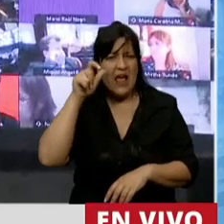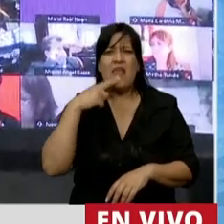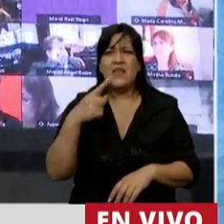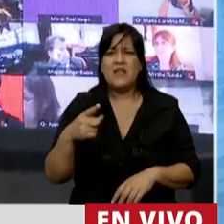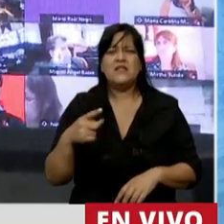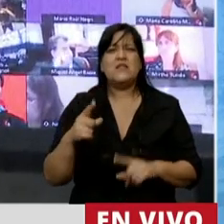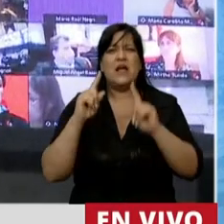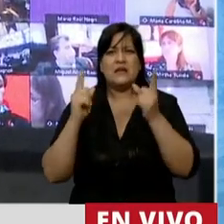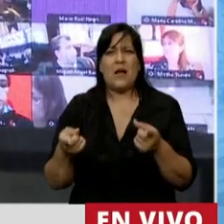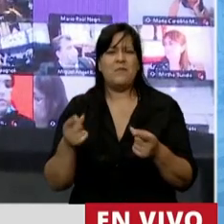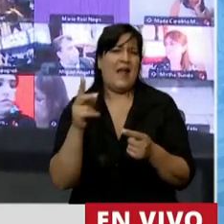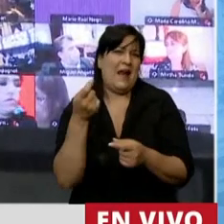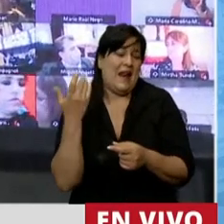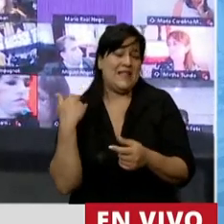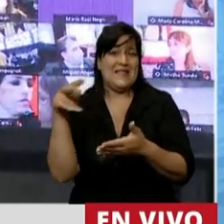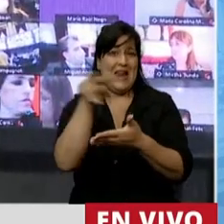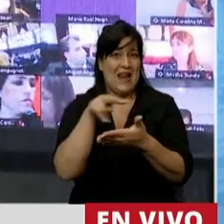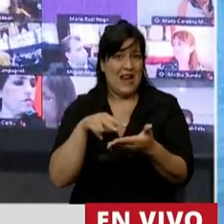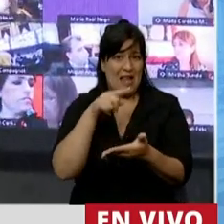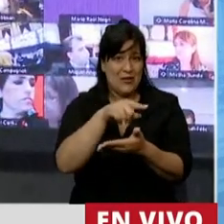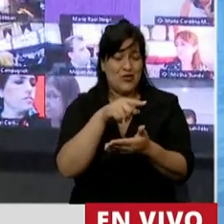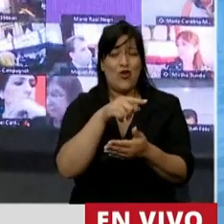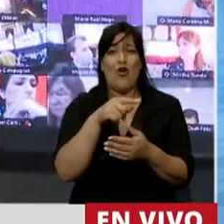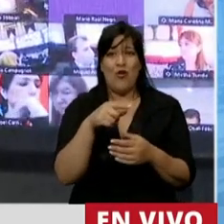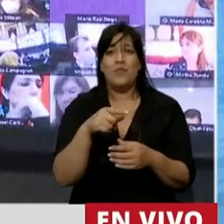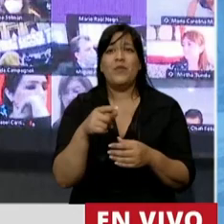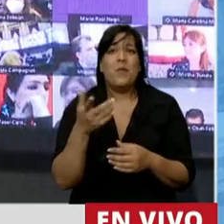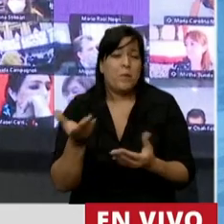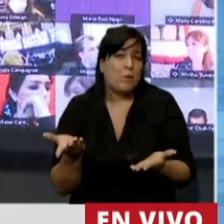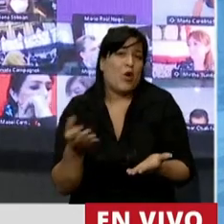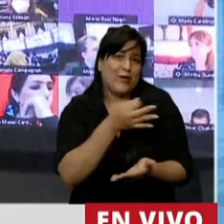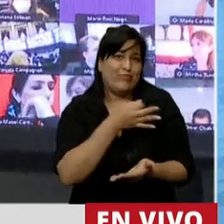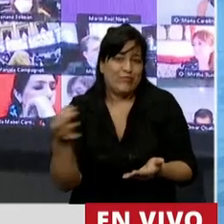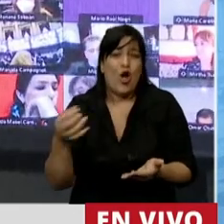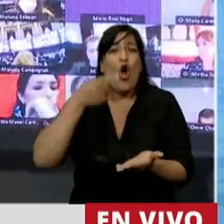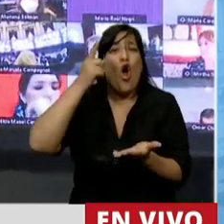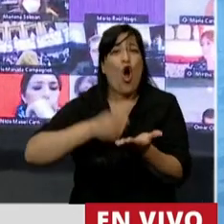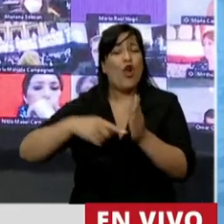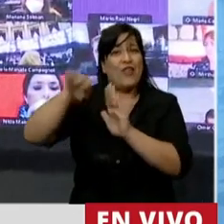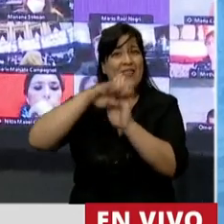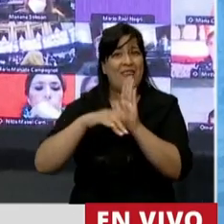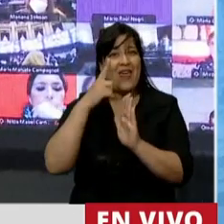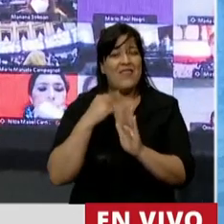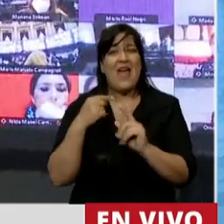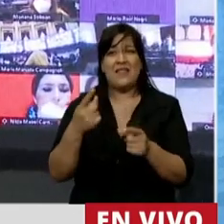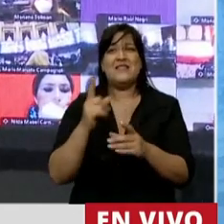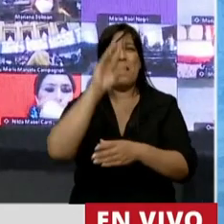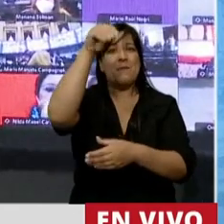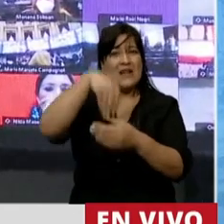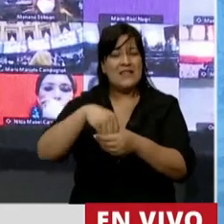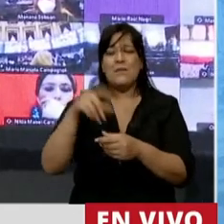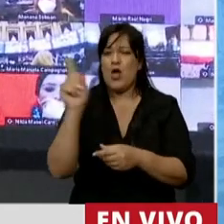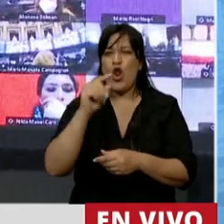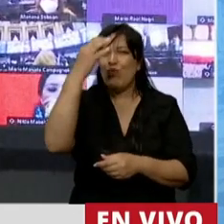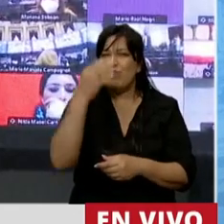acaba de leerlo la miembro informante porque efectivamente en la orden del día dice participación y debe decir